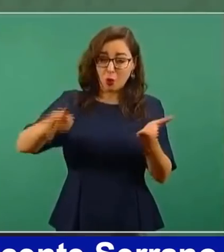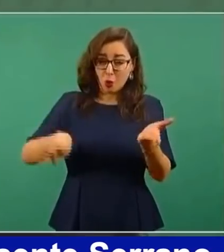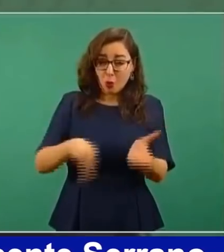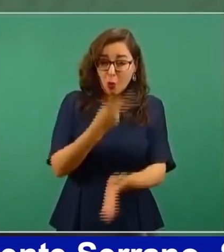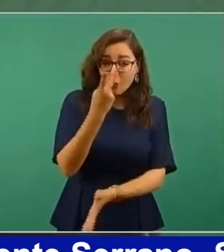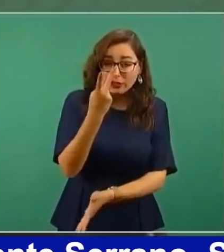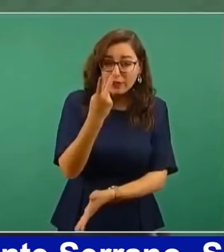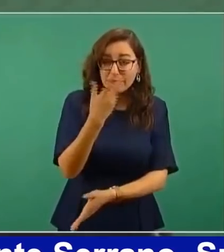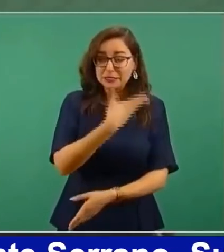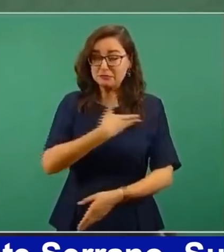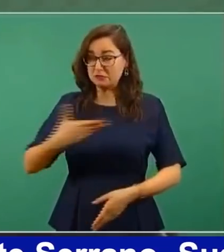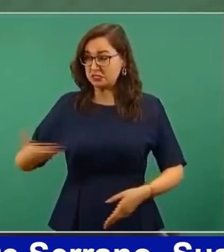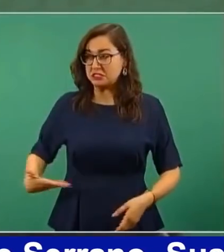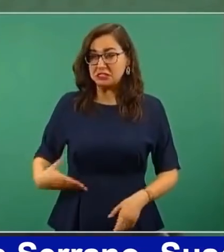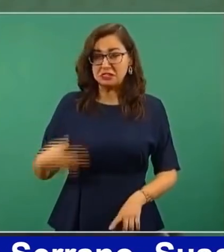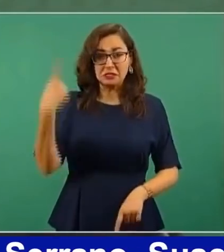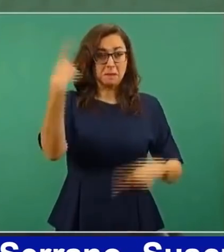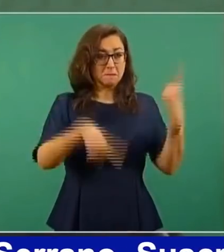jamás